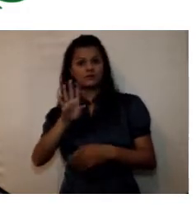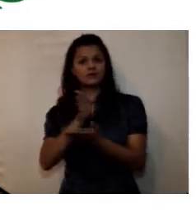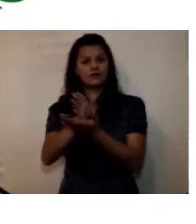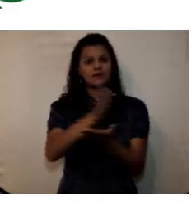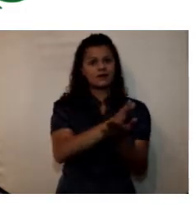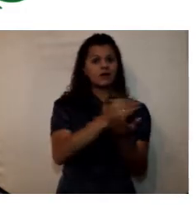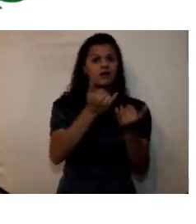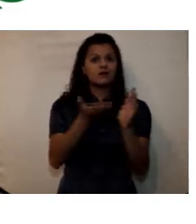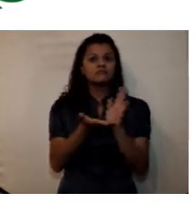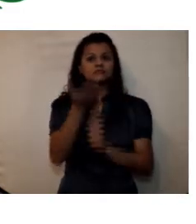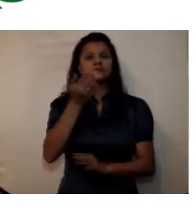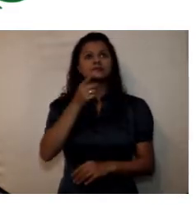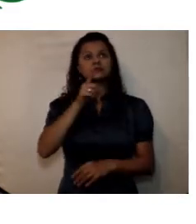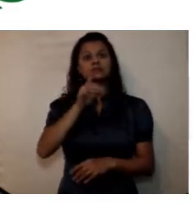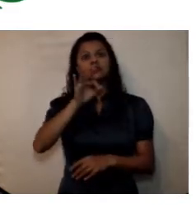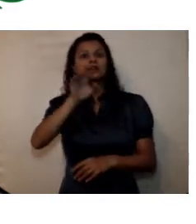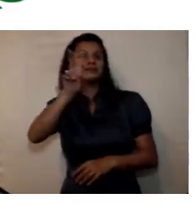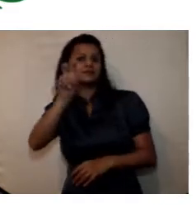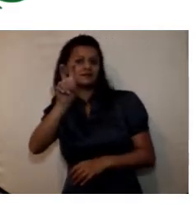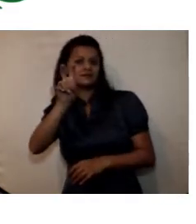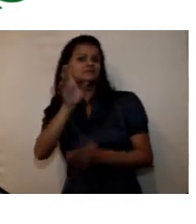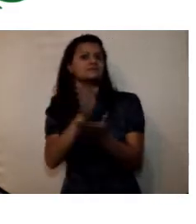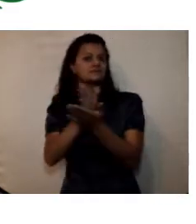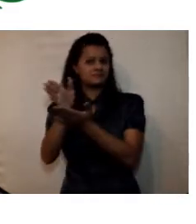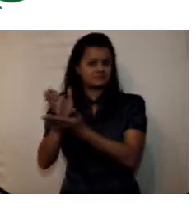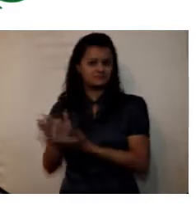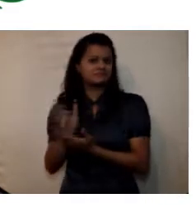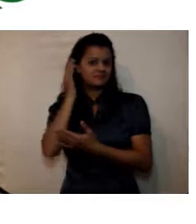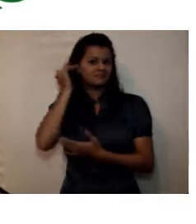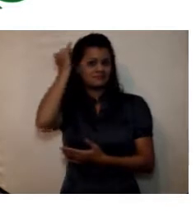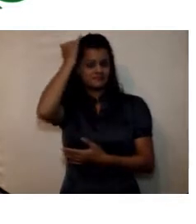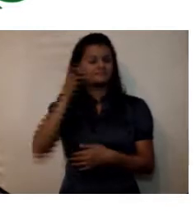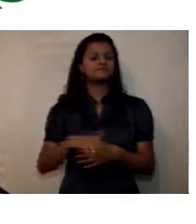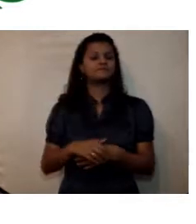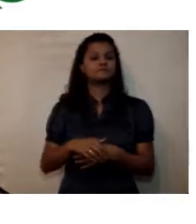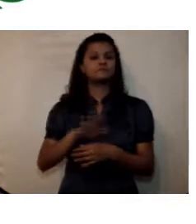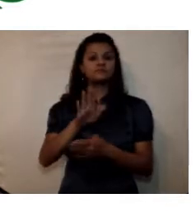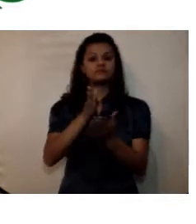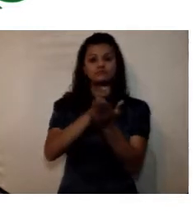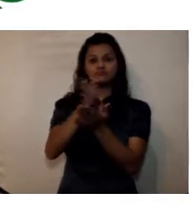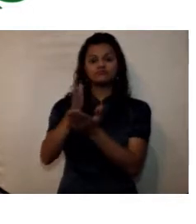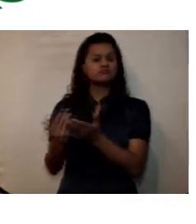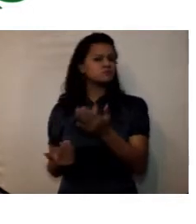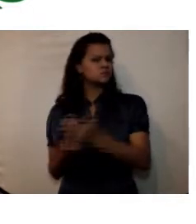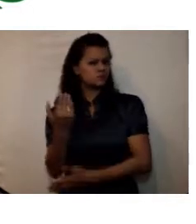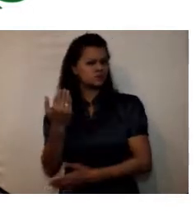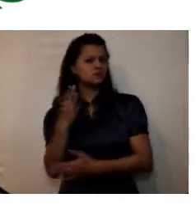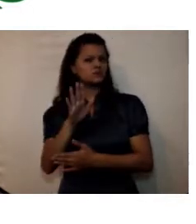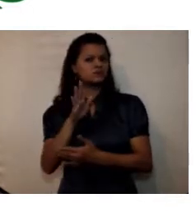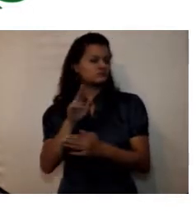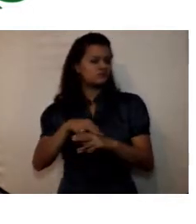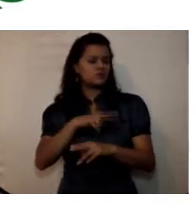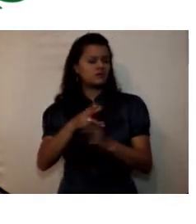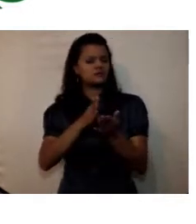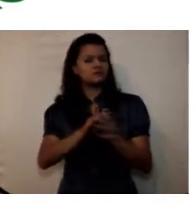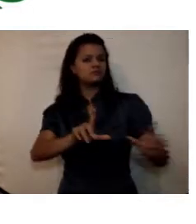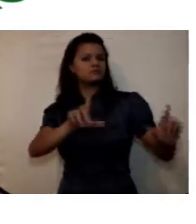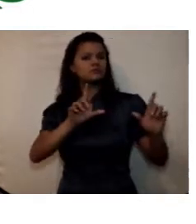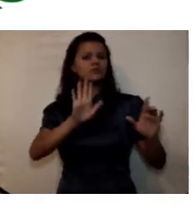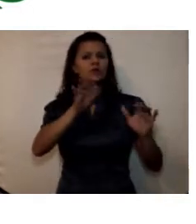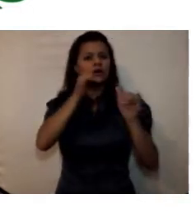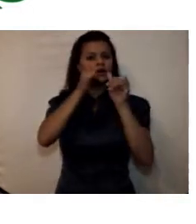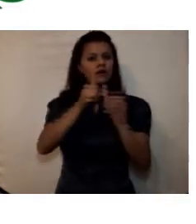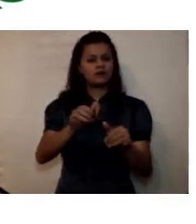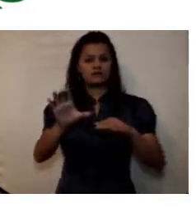programas académicos los nuevos programas a nivel de pregrado son ingeniería informática de la